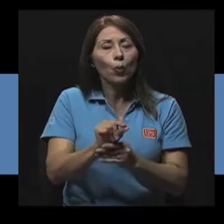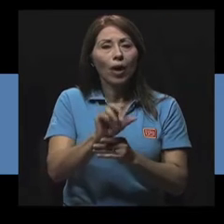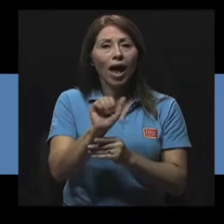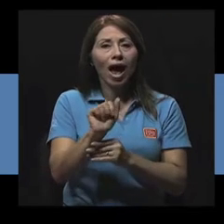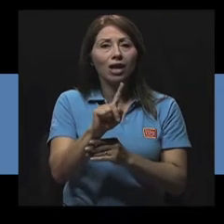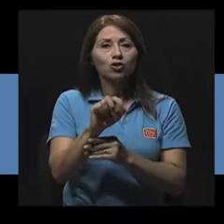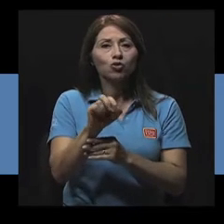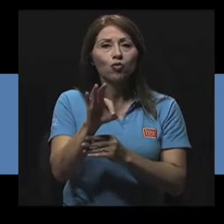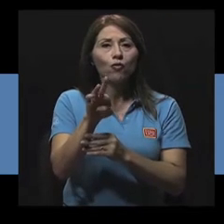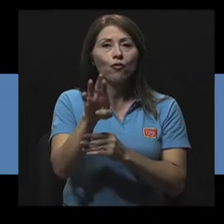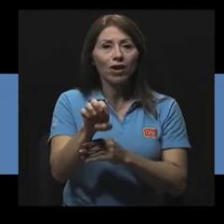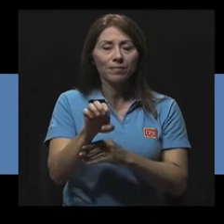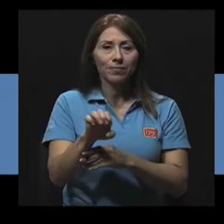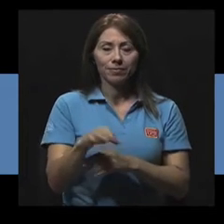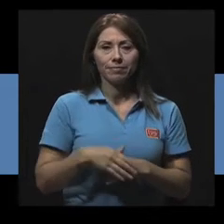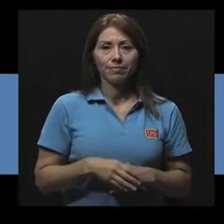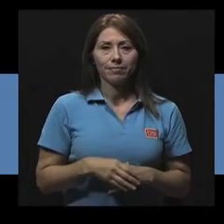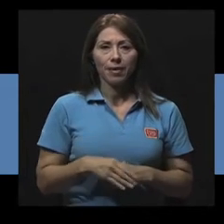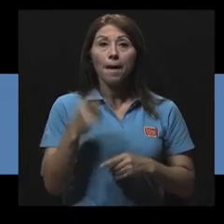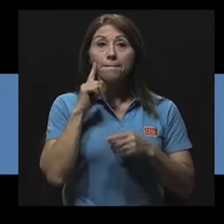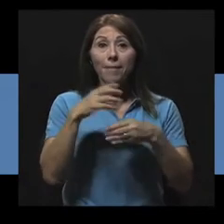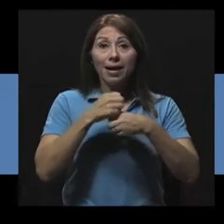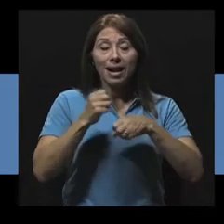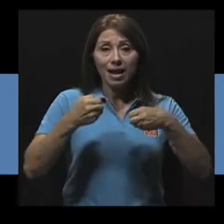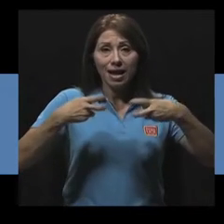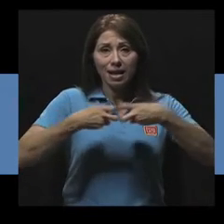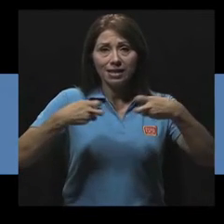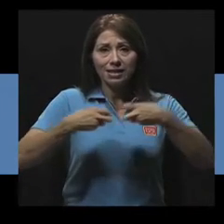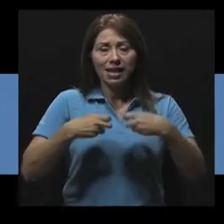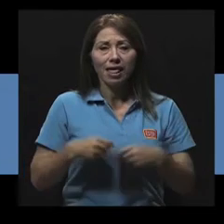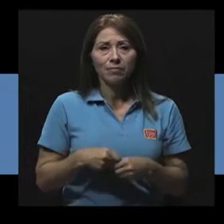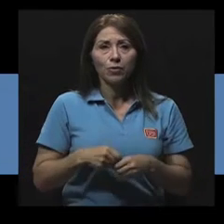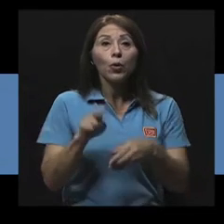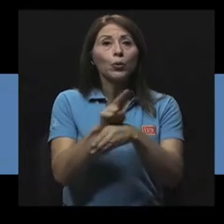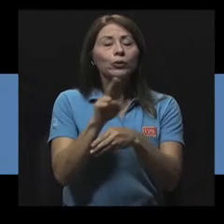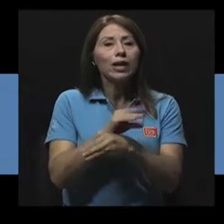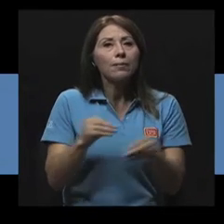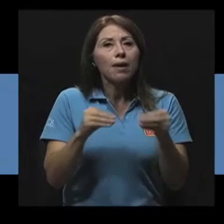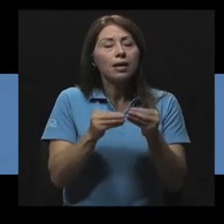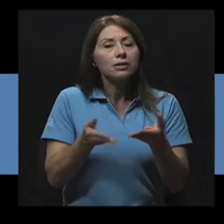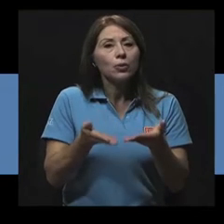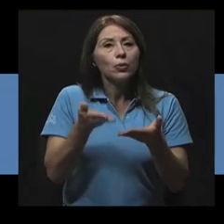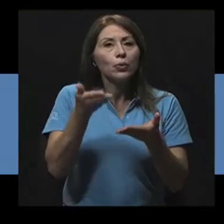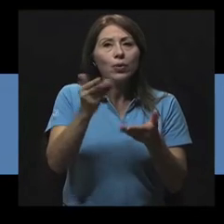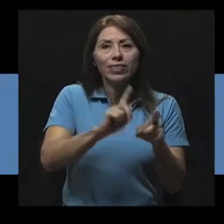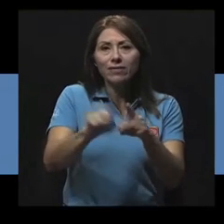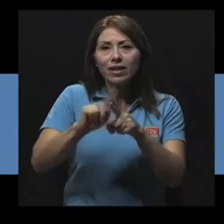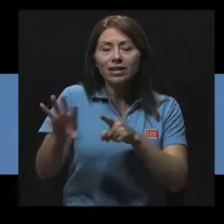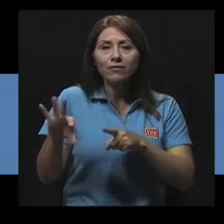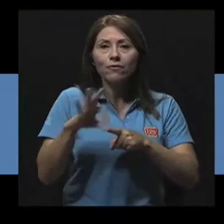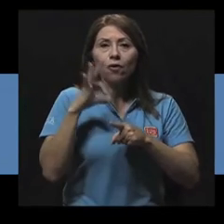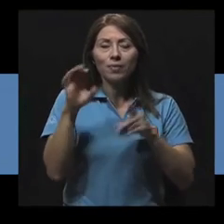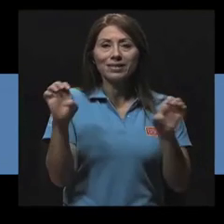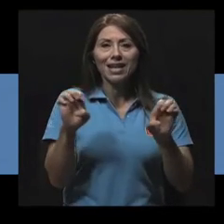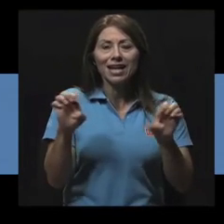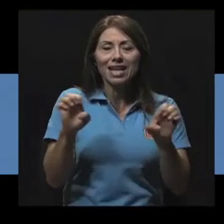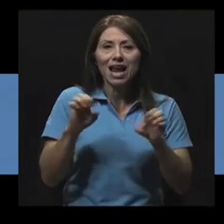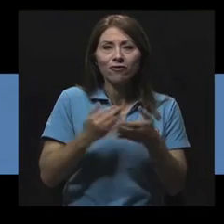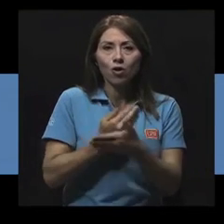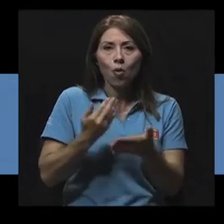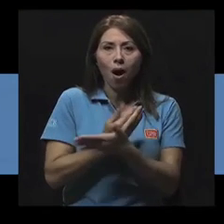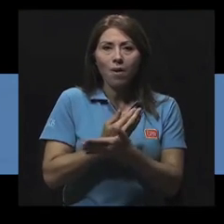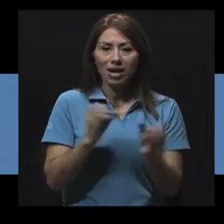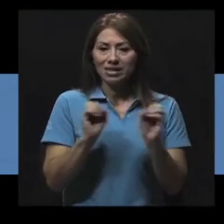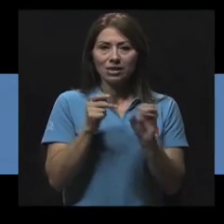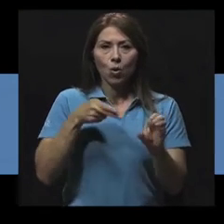azufre. En la generación de electricidad, aumentar el uso de combustibles de emisiones y fuentes de energía renovable, sin